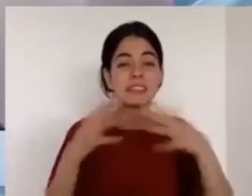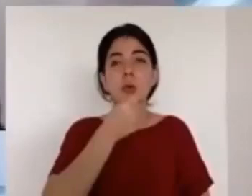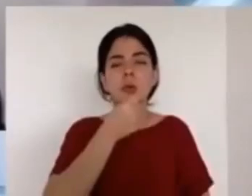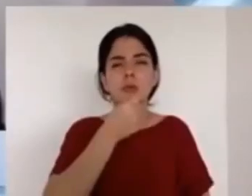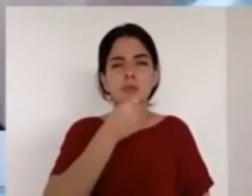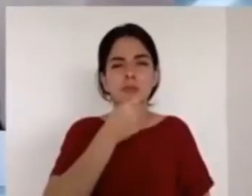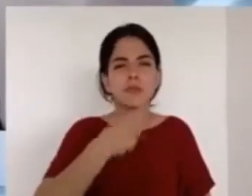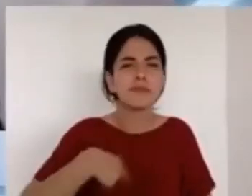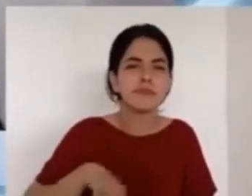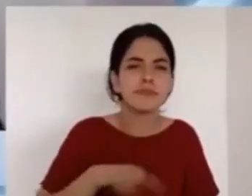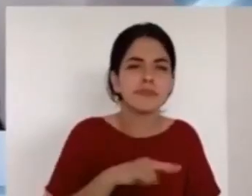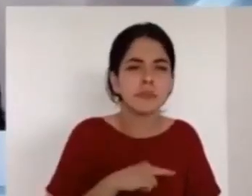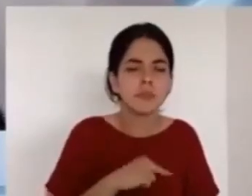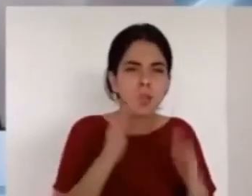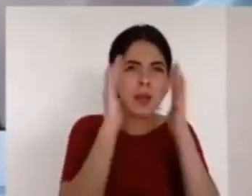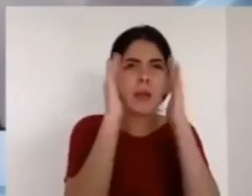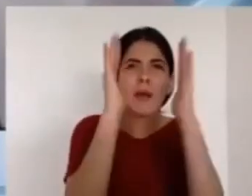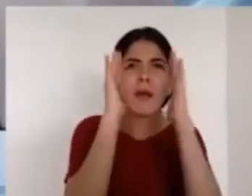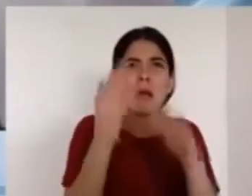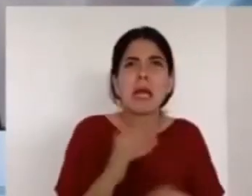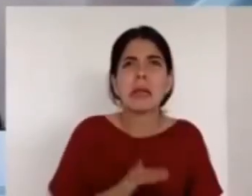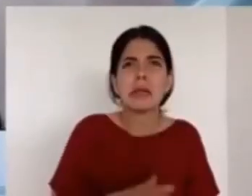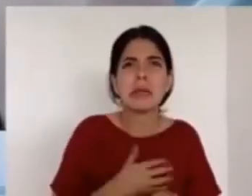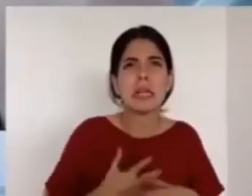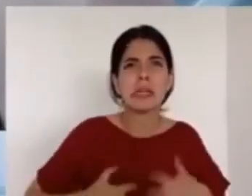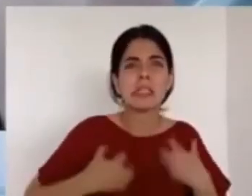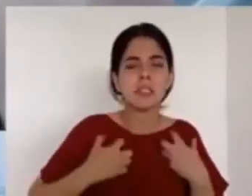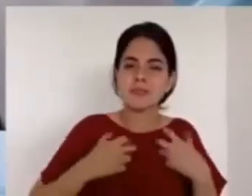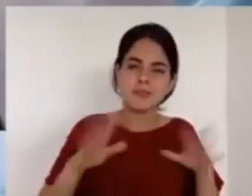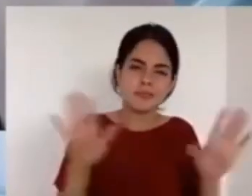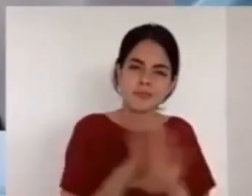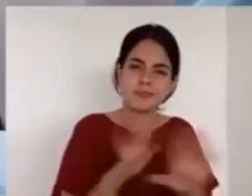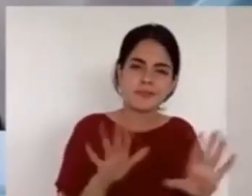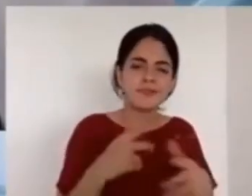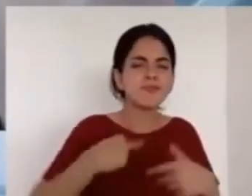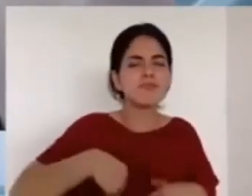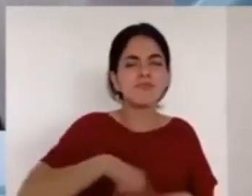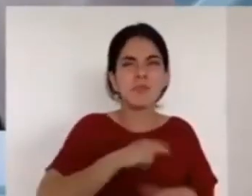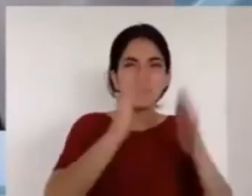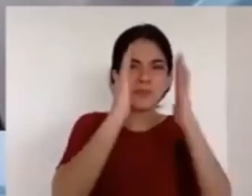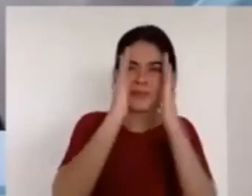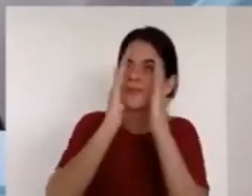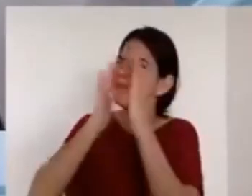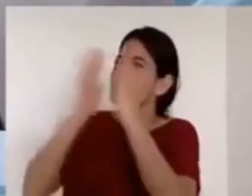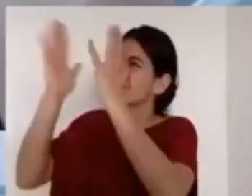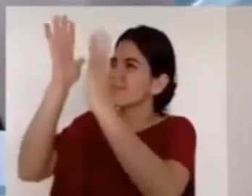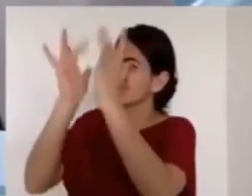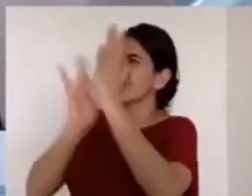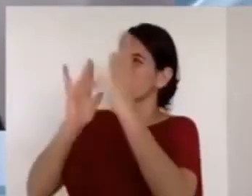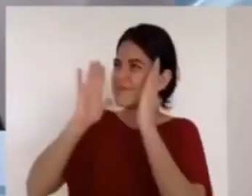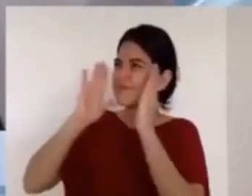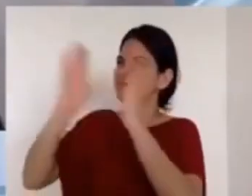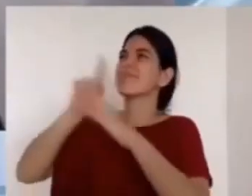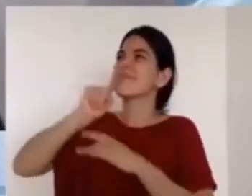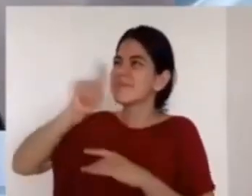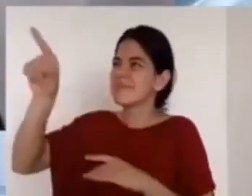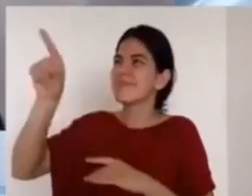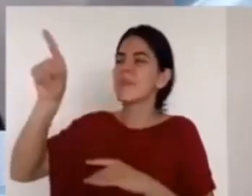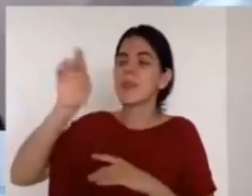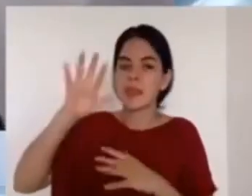otro lugar nosotros tenemos la mirada puesta en el Señor que es el autor